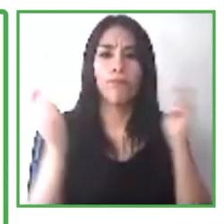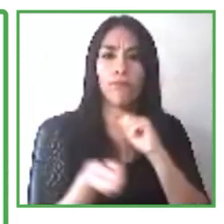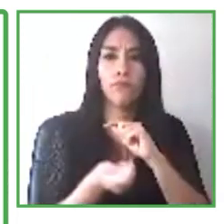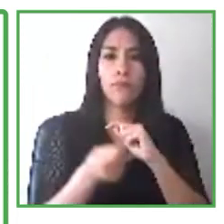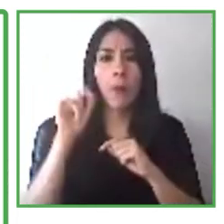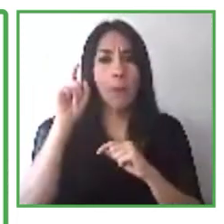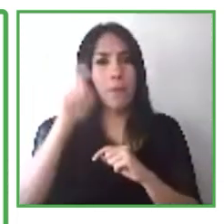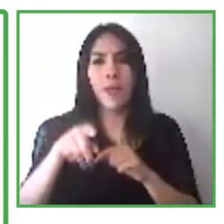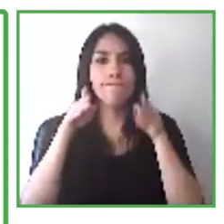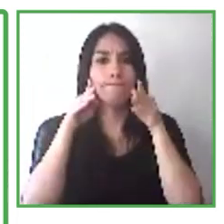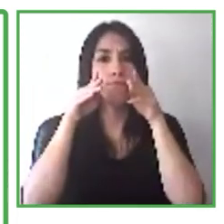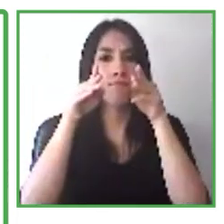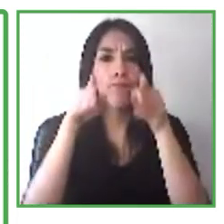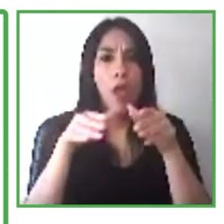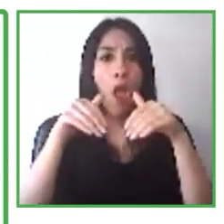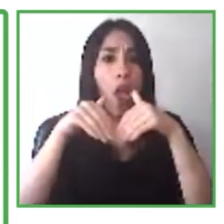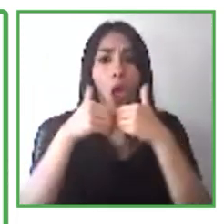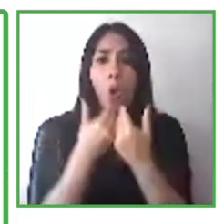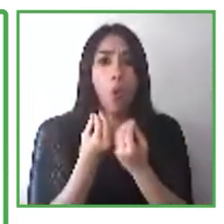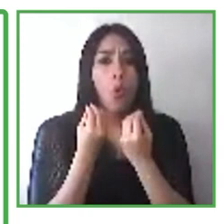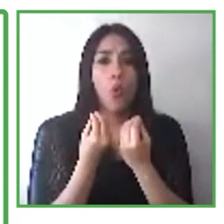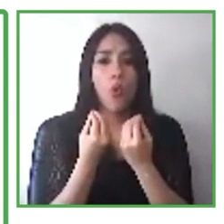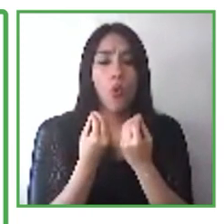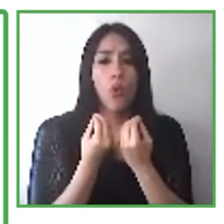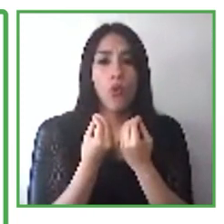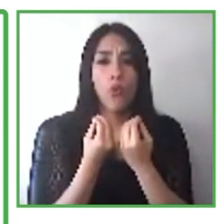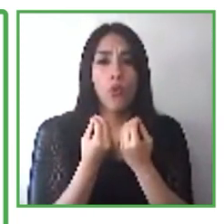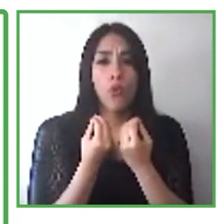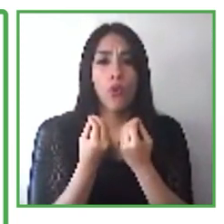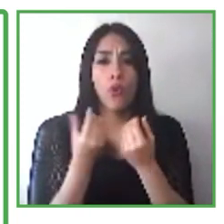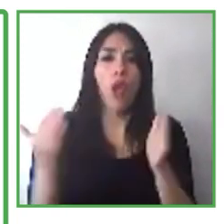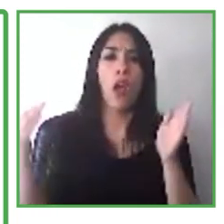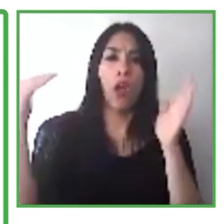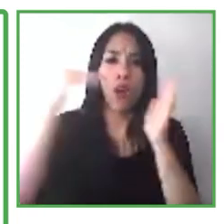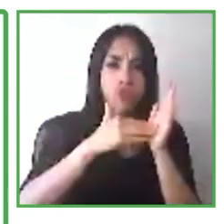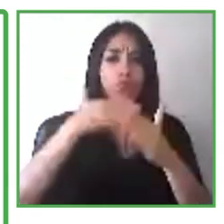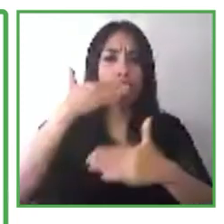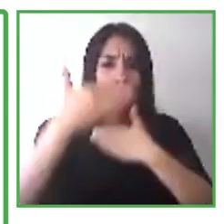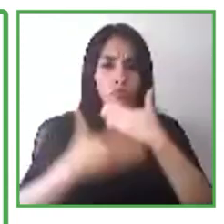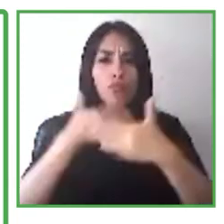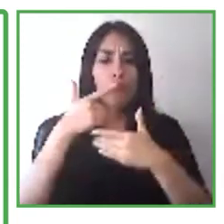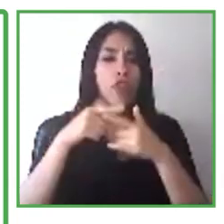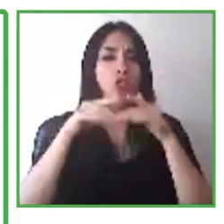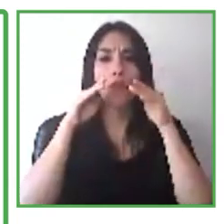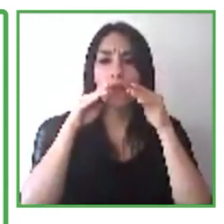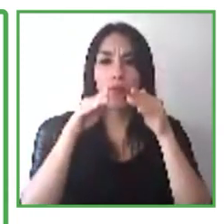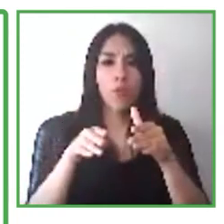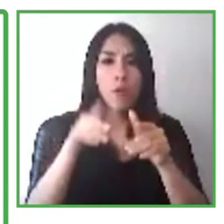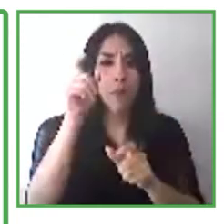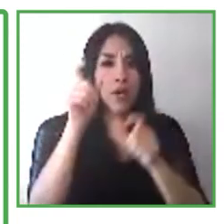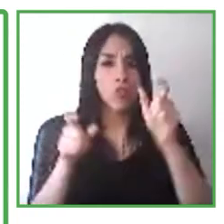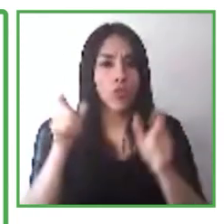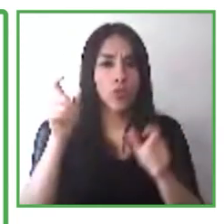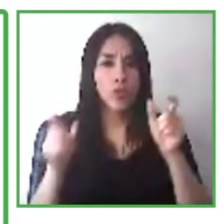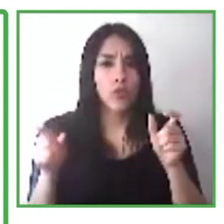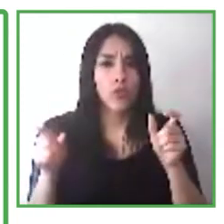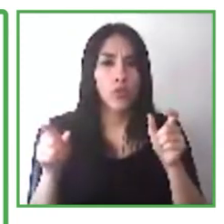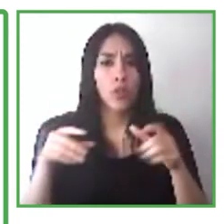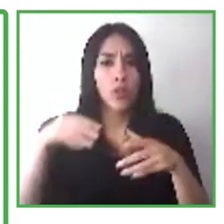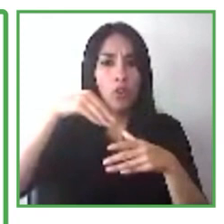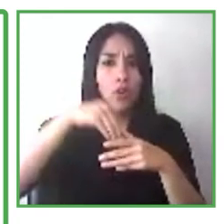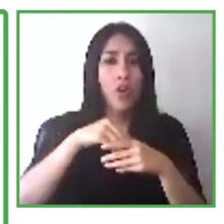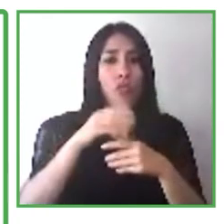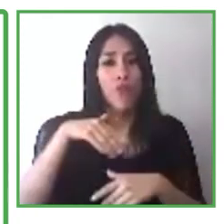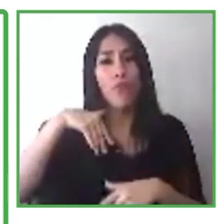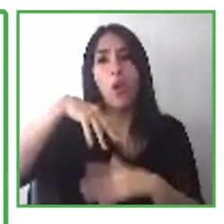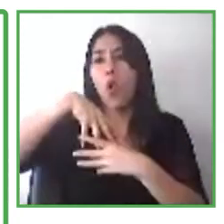reescalar y enfocarnos en más personas que estén dentro y fuera de la región de Latinoamérica y el